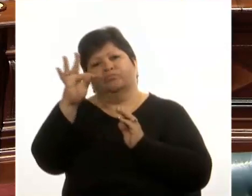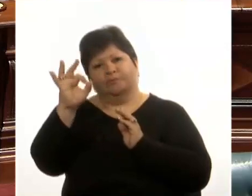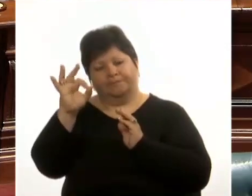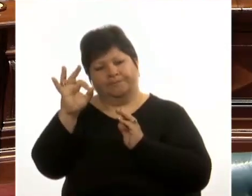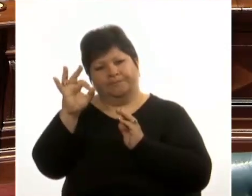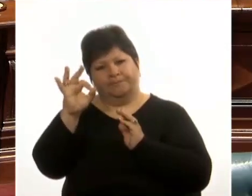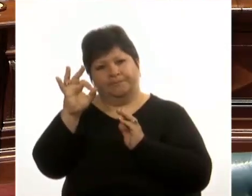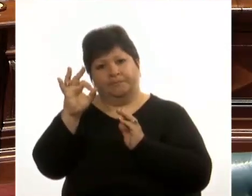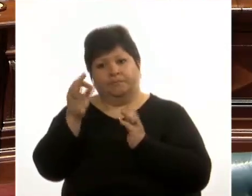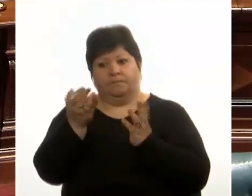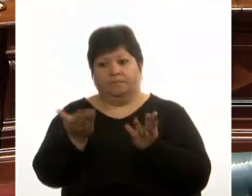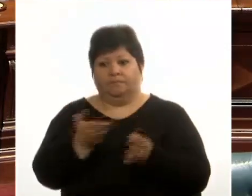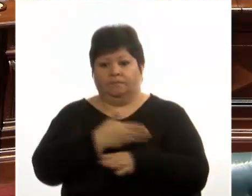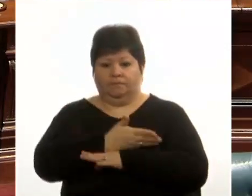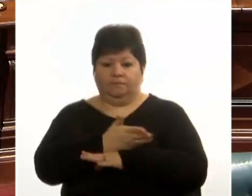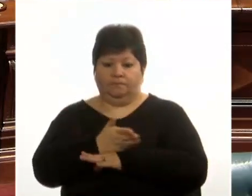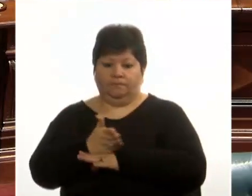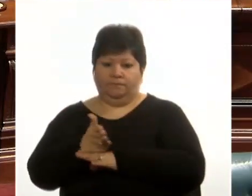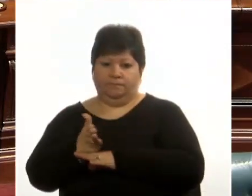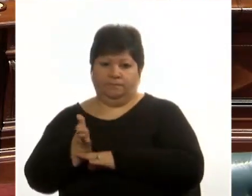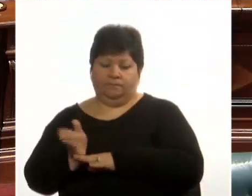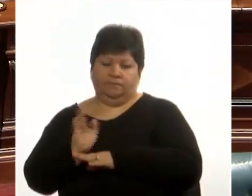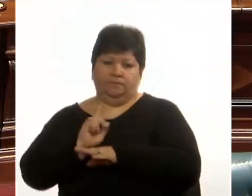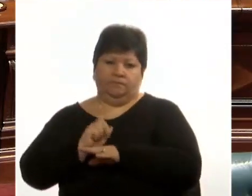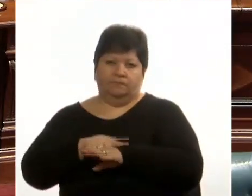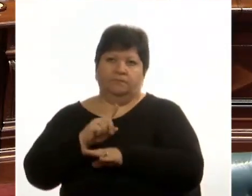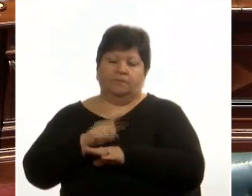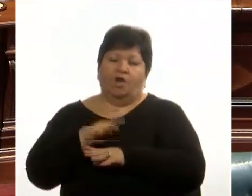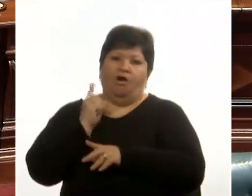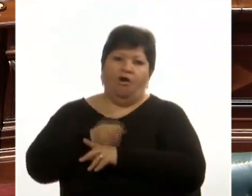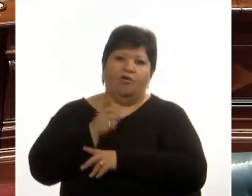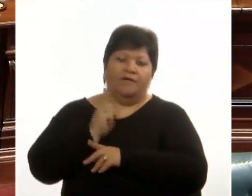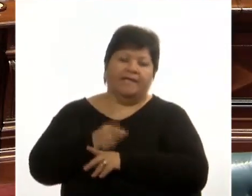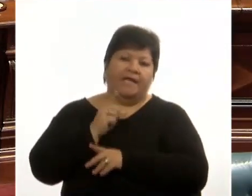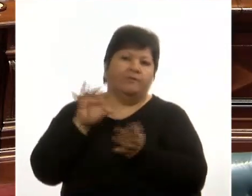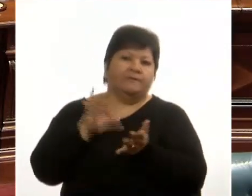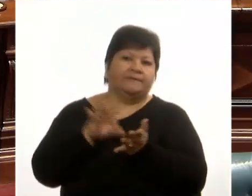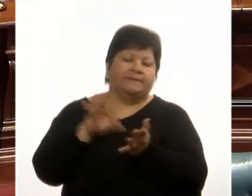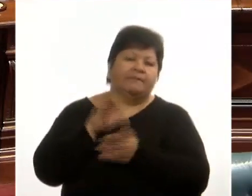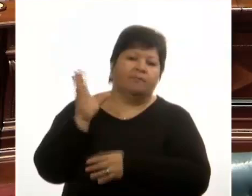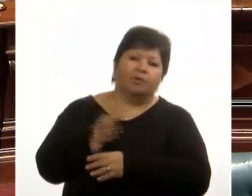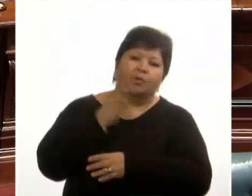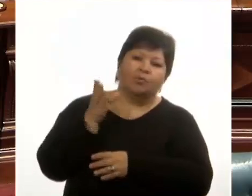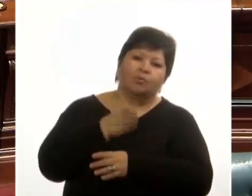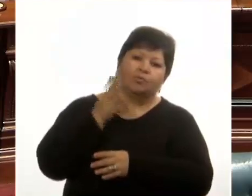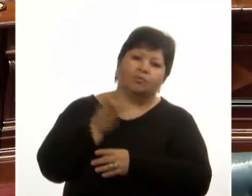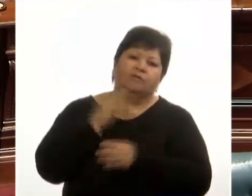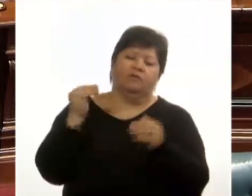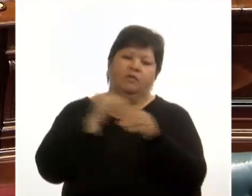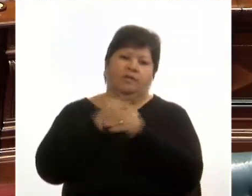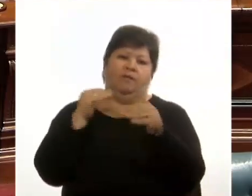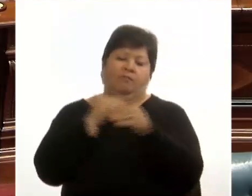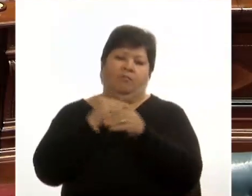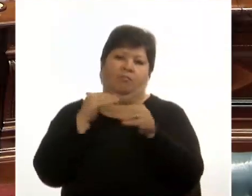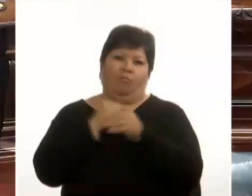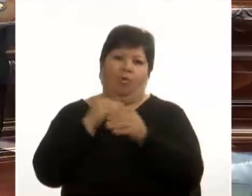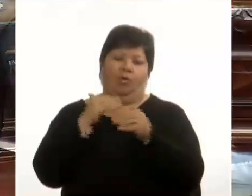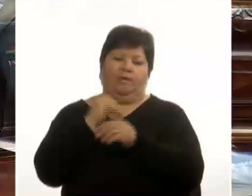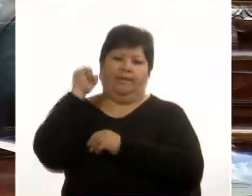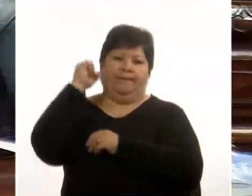Cuando durante tanto tiempo venimos obligando al sistema productivo uruguayo a subsidiar el transporte público Montevideo,